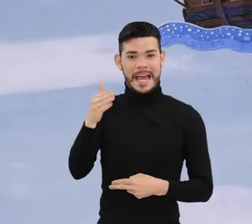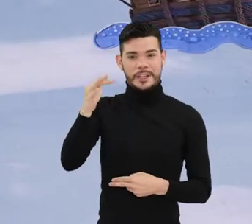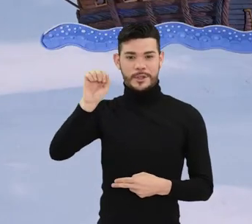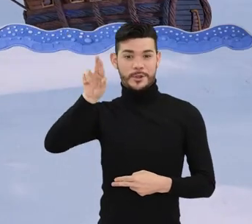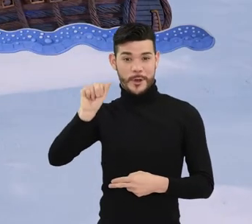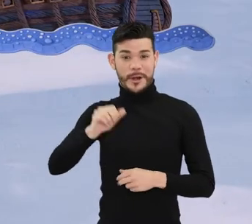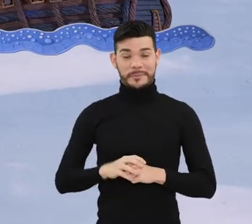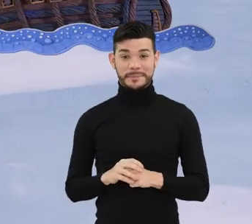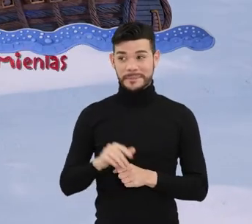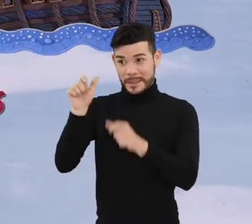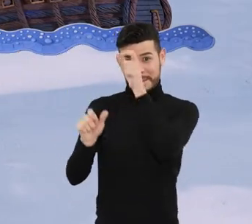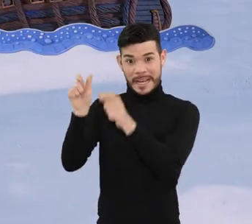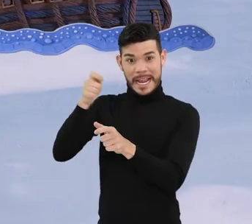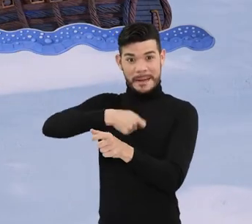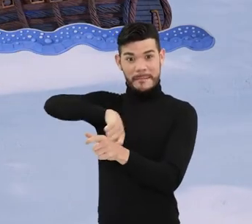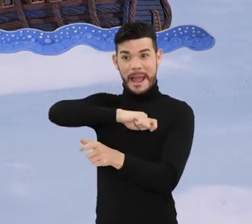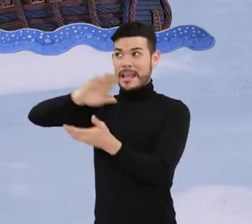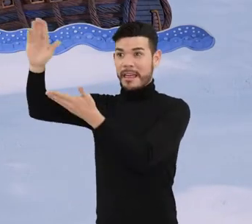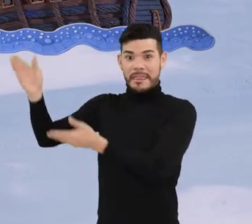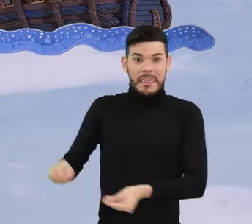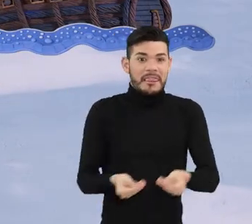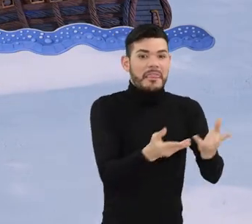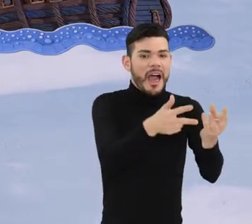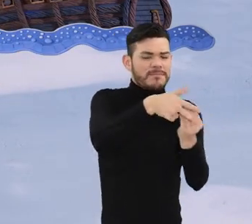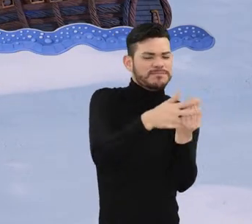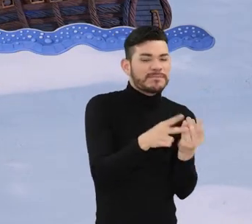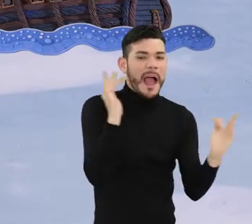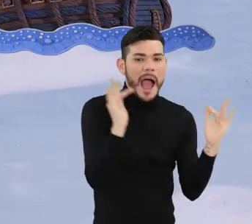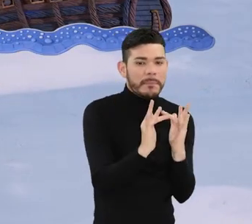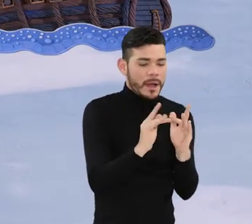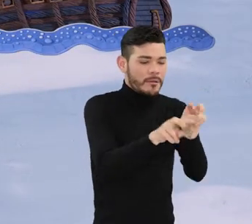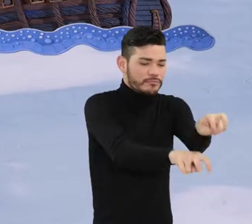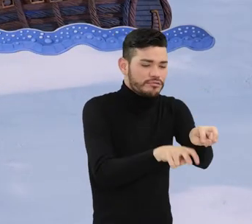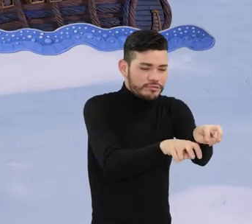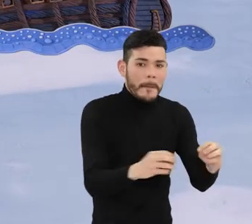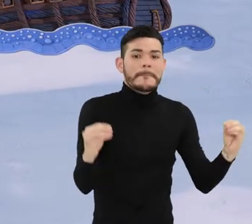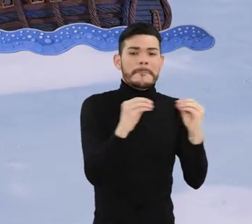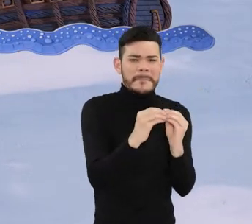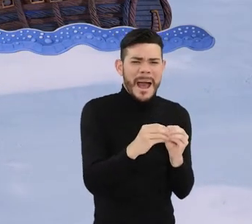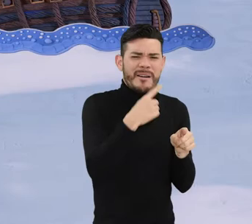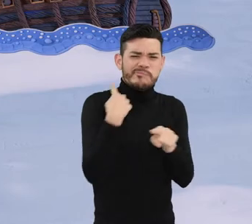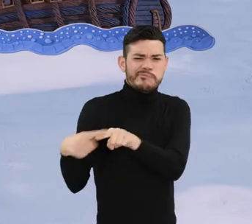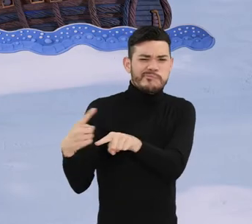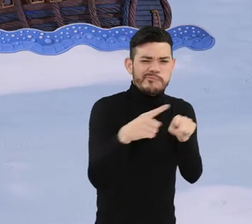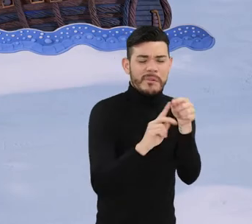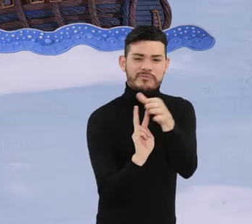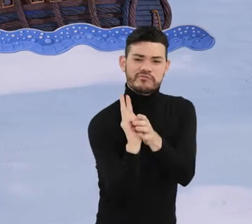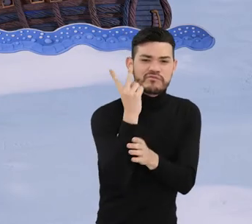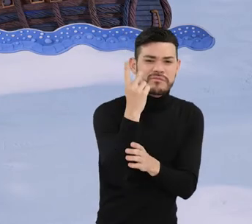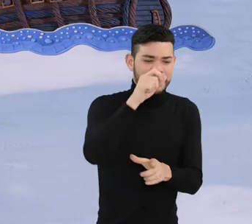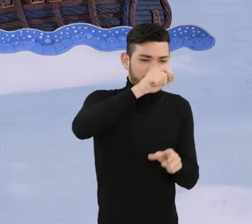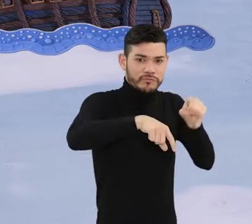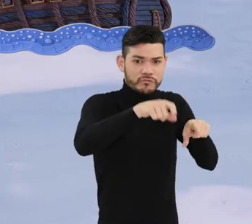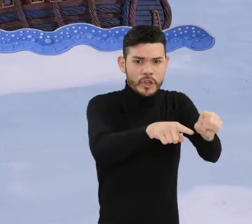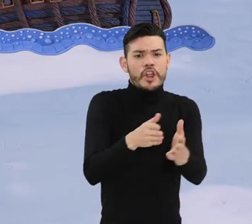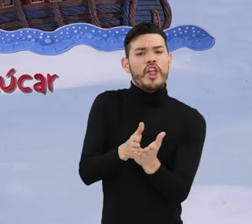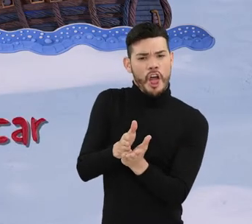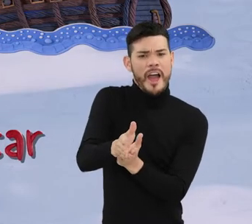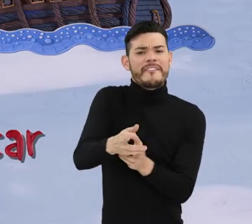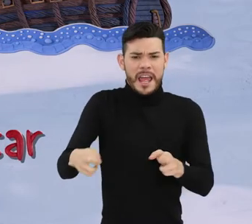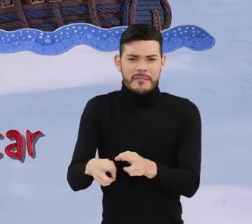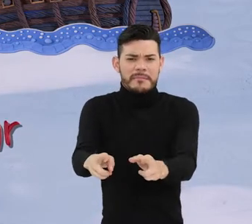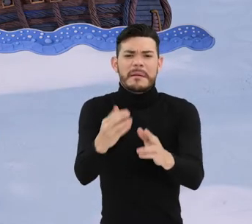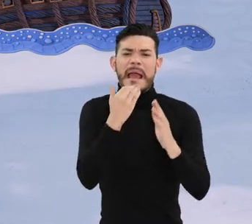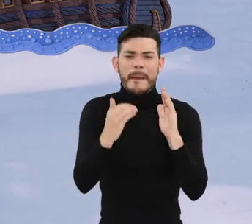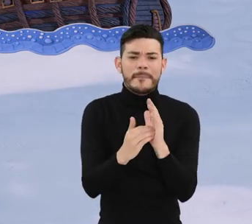Los españoles trajeron consigo herramientas para la agricultura, además de plantas y semillas que se cultivan hasta hoy a lo largo del río,